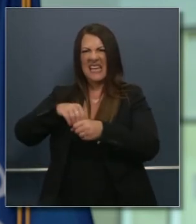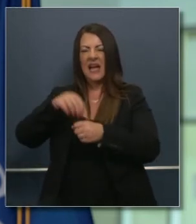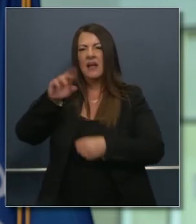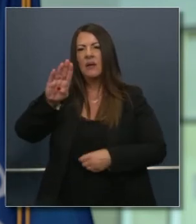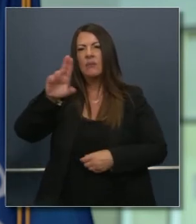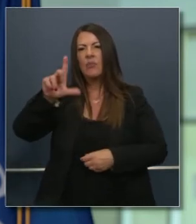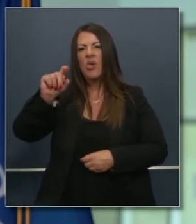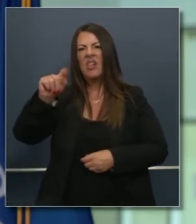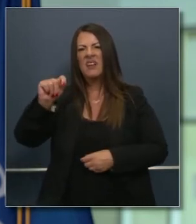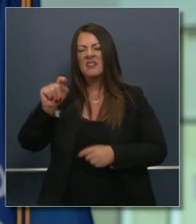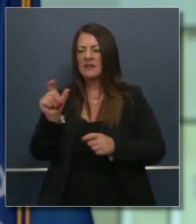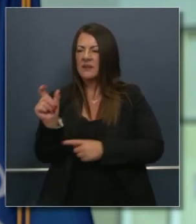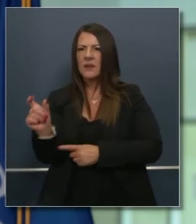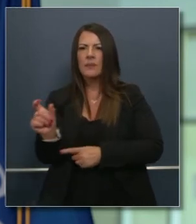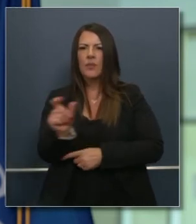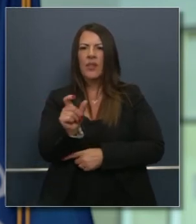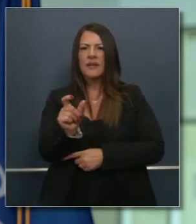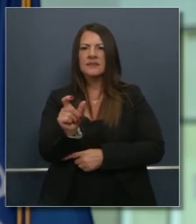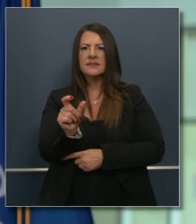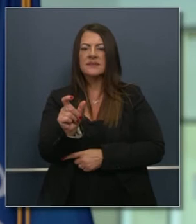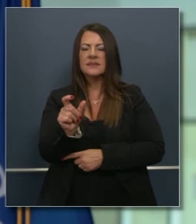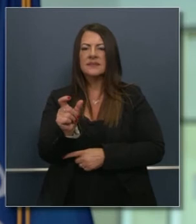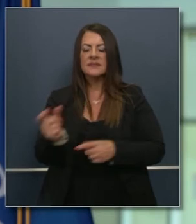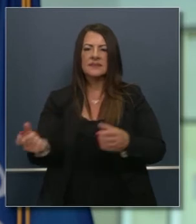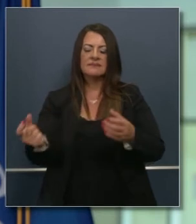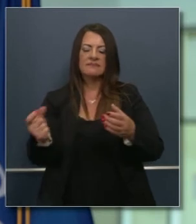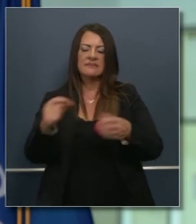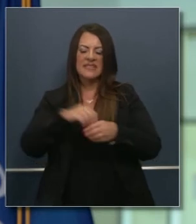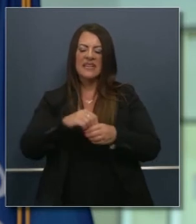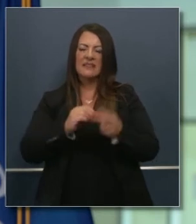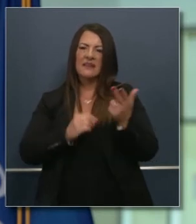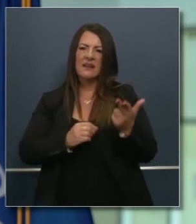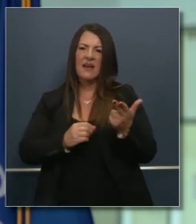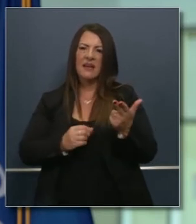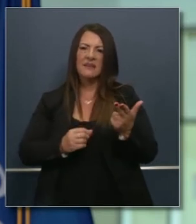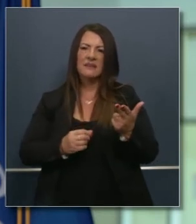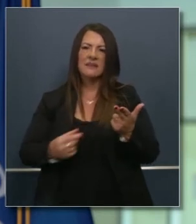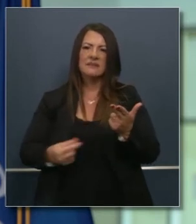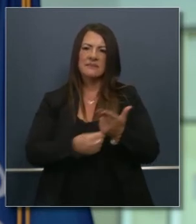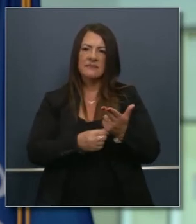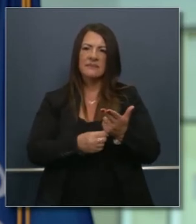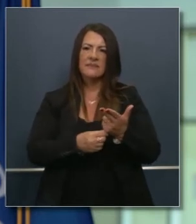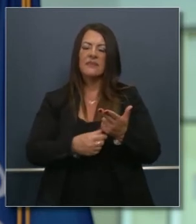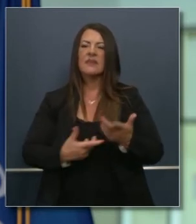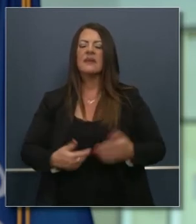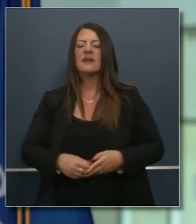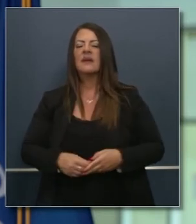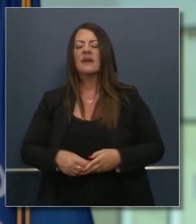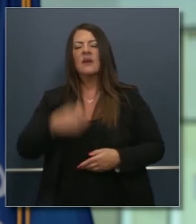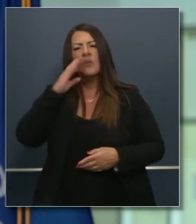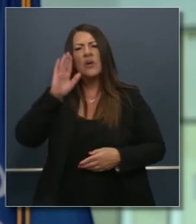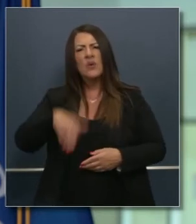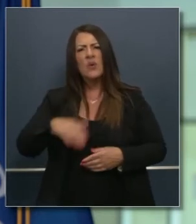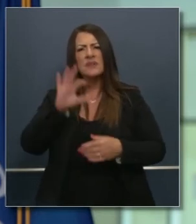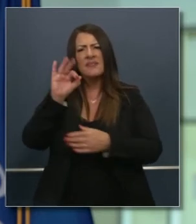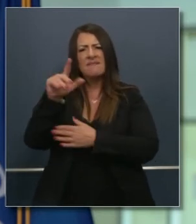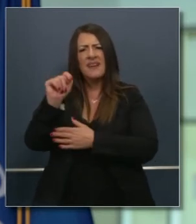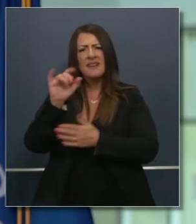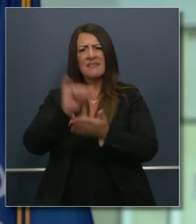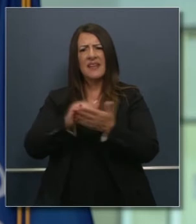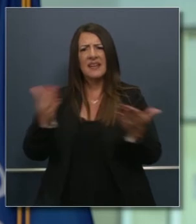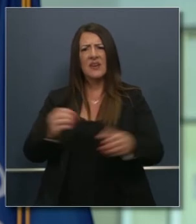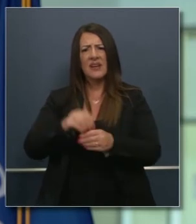pero lo importante son las municiones las balas y es interesante durante 25 años no en este país